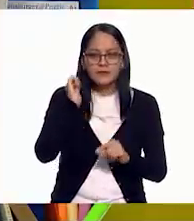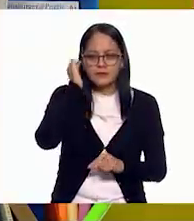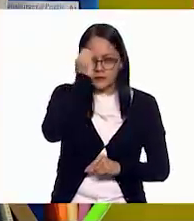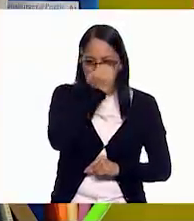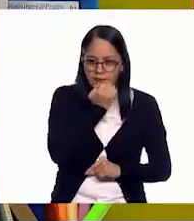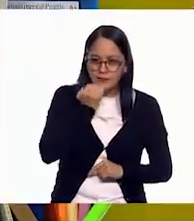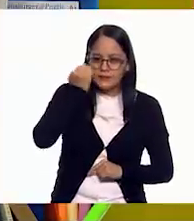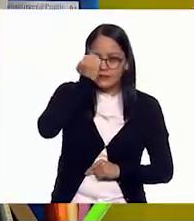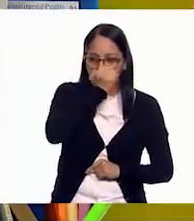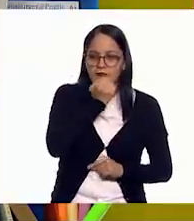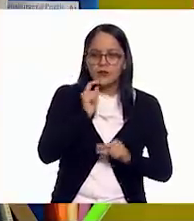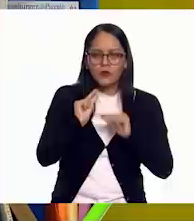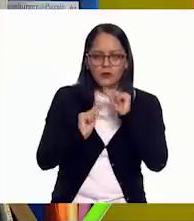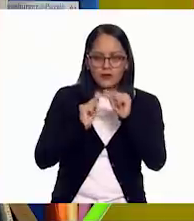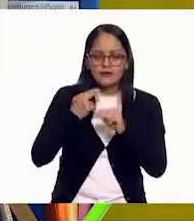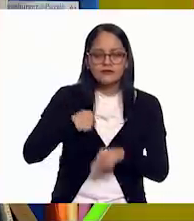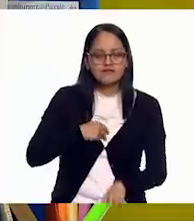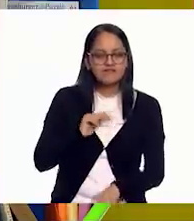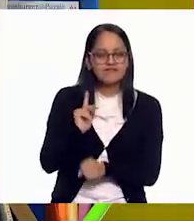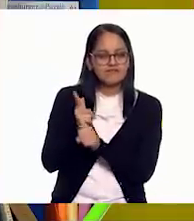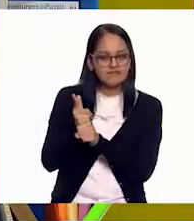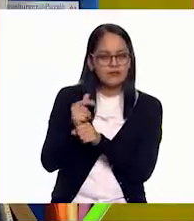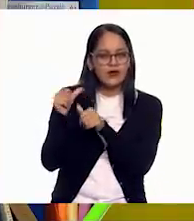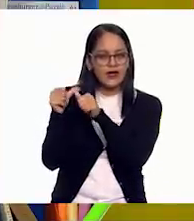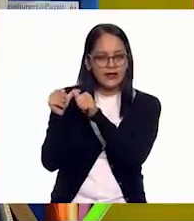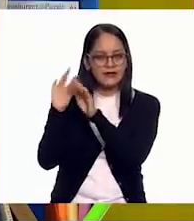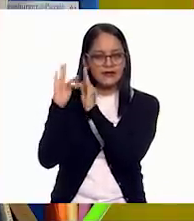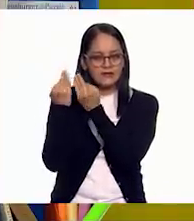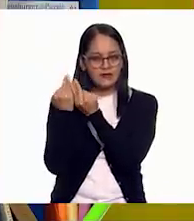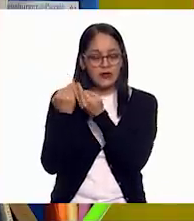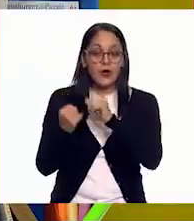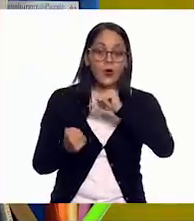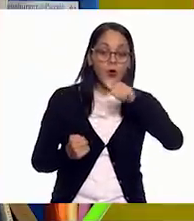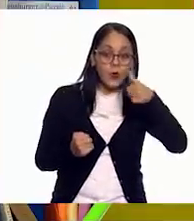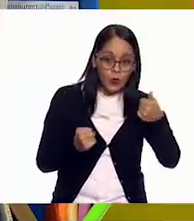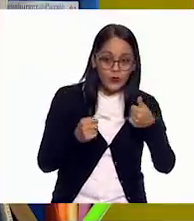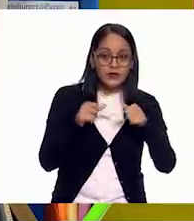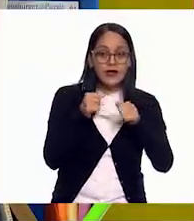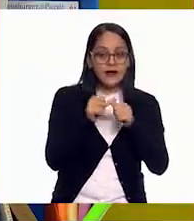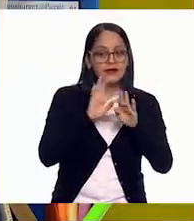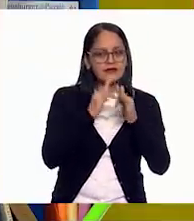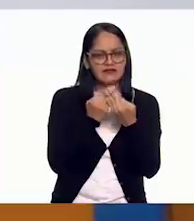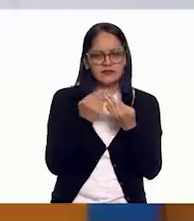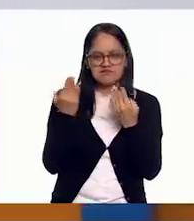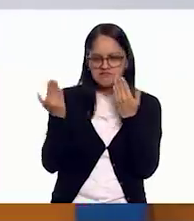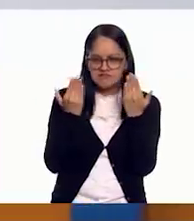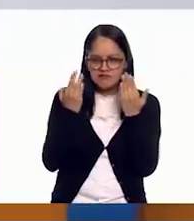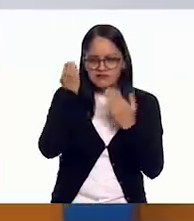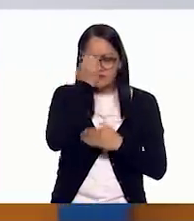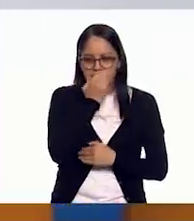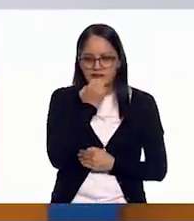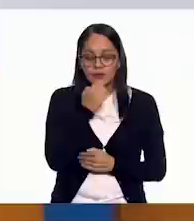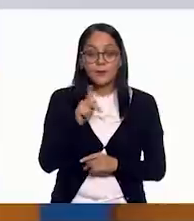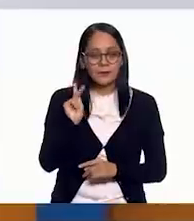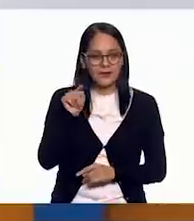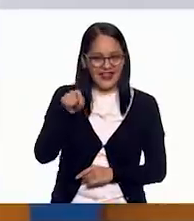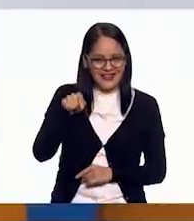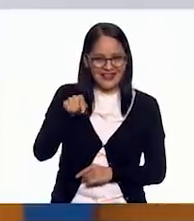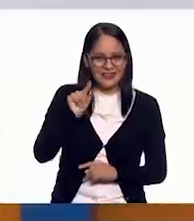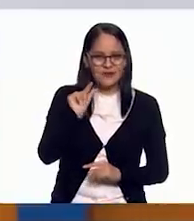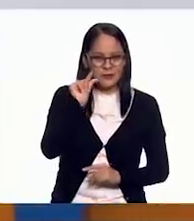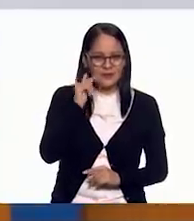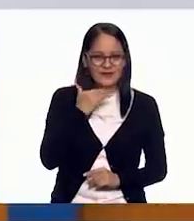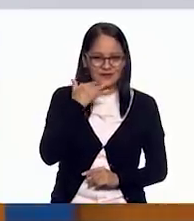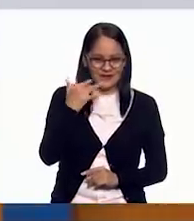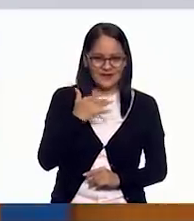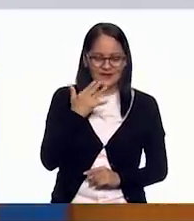dijiste, nos vamos a ir acostumbrando a ver diferentes tipos de letra. Y aquí la trampita de las que más o